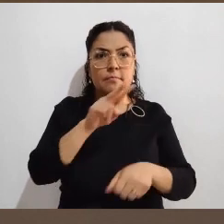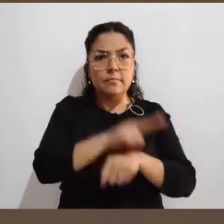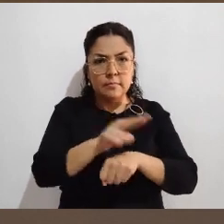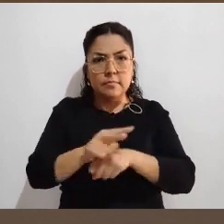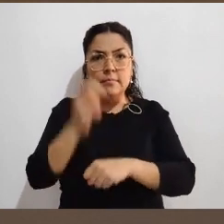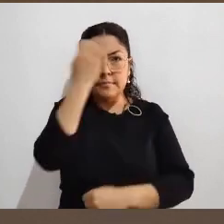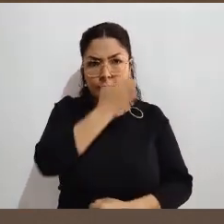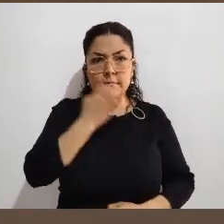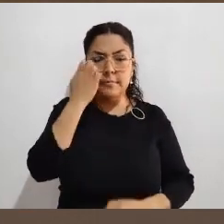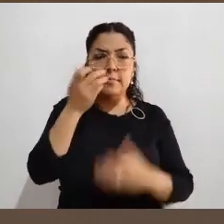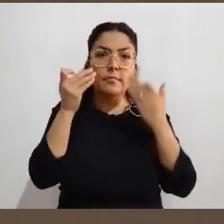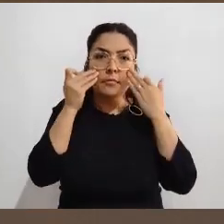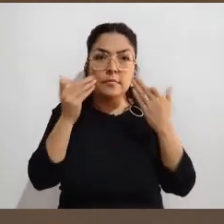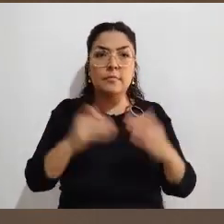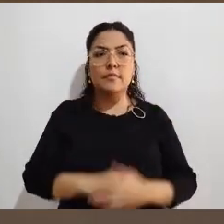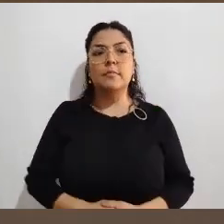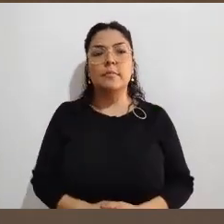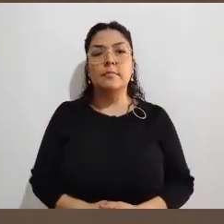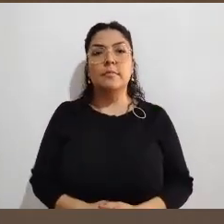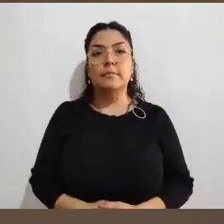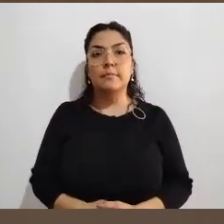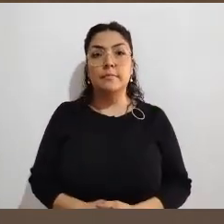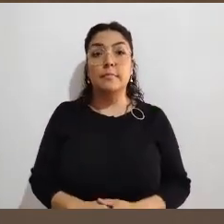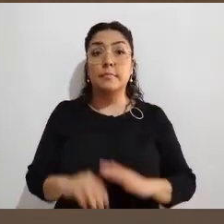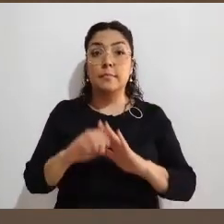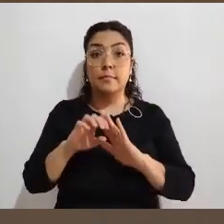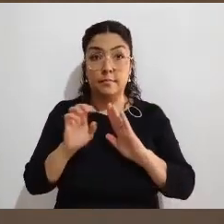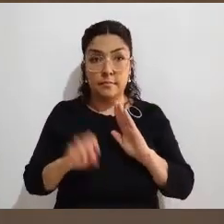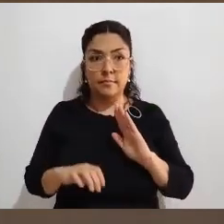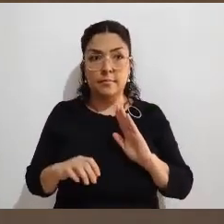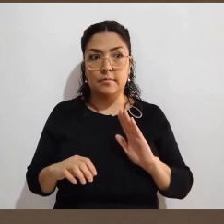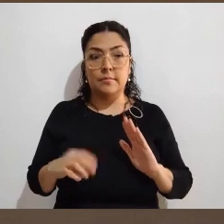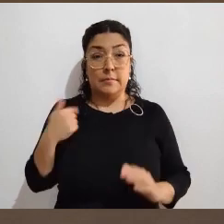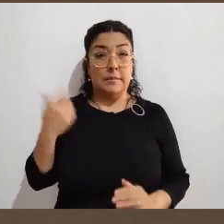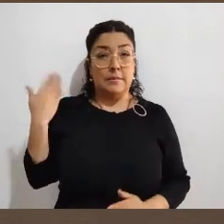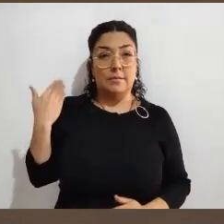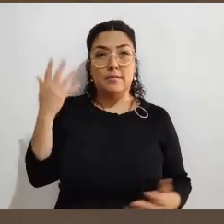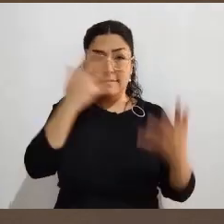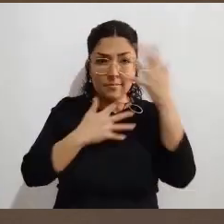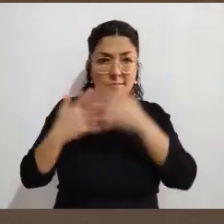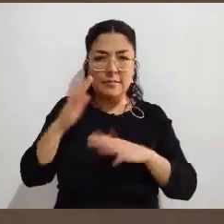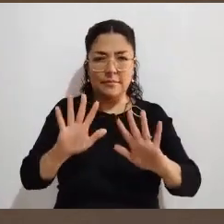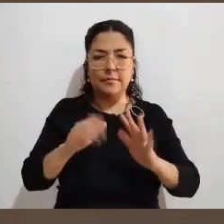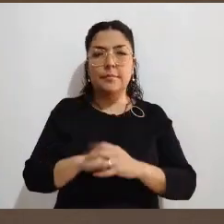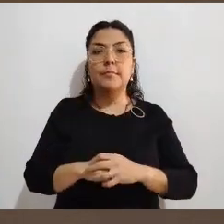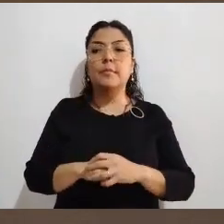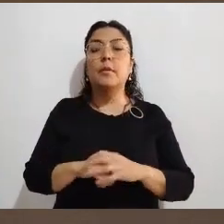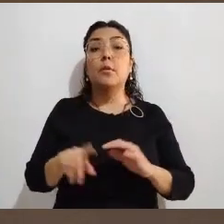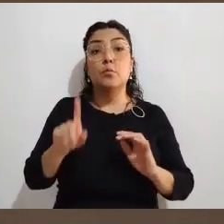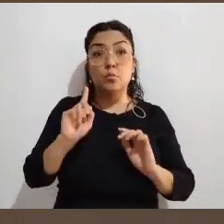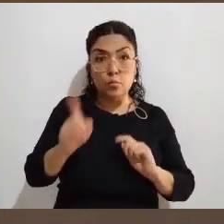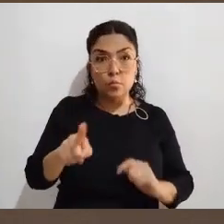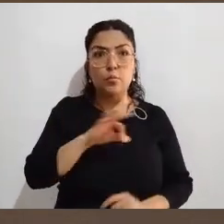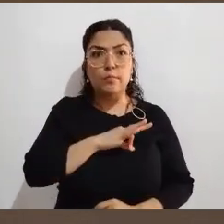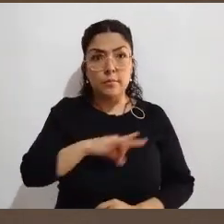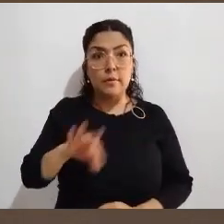observador electoral. Y uno de ellos, por eso me confundí un poco, es por ejemplo no ser candidato o candidato. Si tú eres candidato o candidato a un